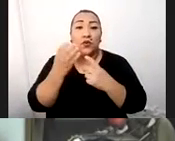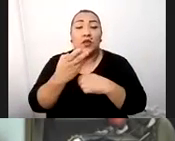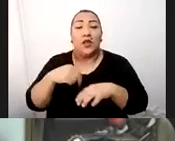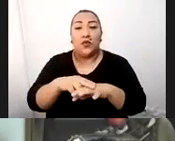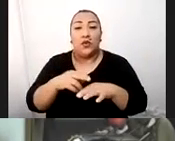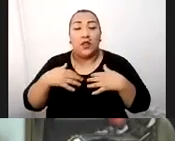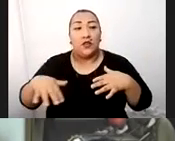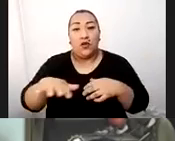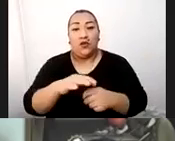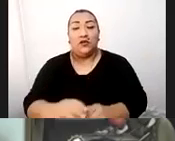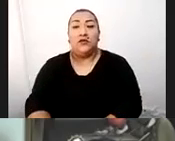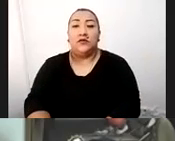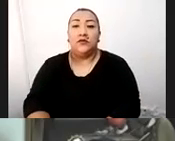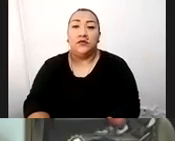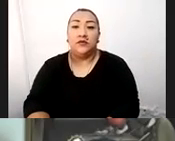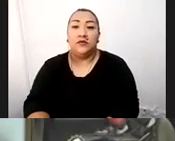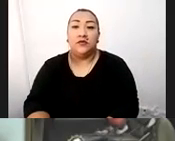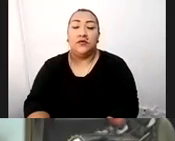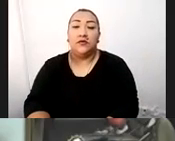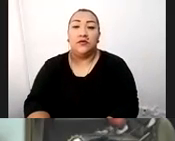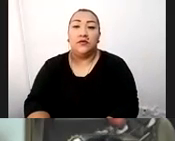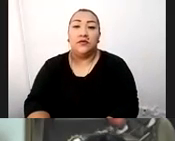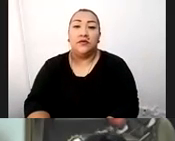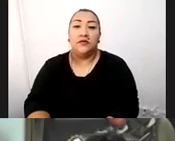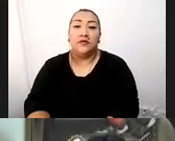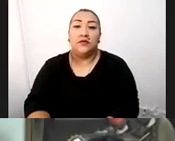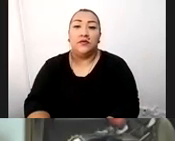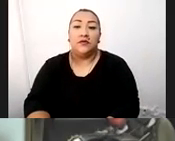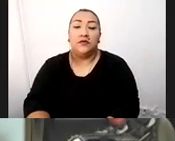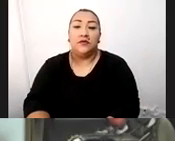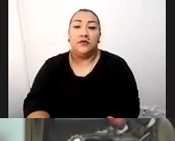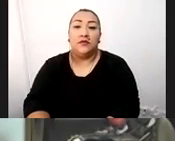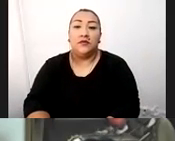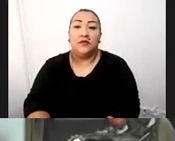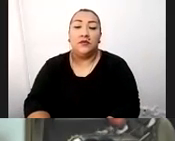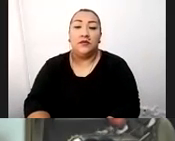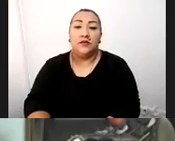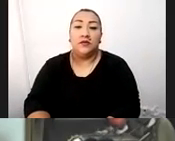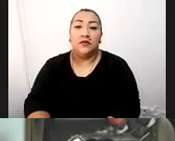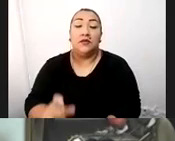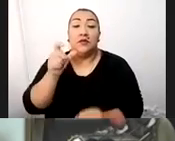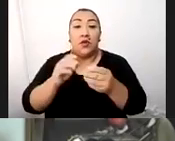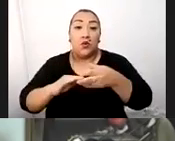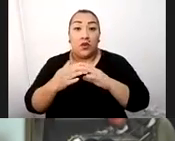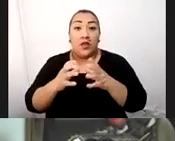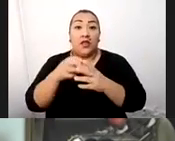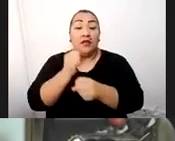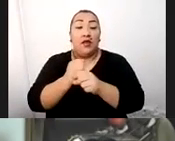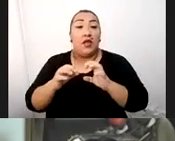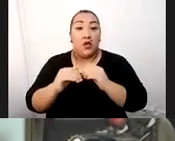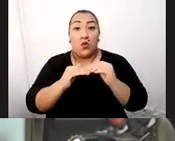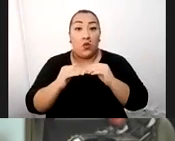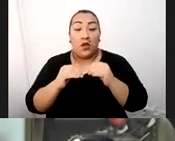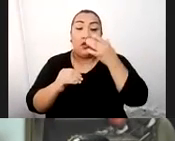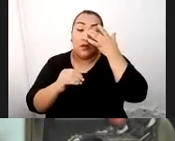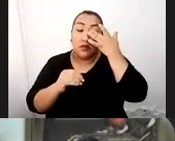tenemos. Nuestros hermanos de estas comunidades trabajan con nosotros, estamos trabajando juntos en este momento, y ellos están dispuestos a